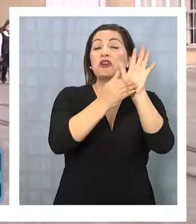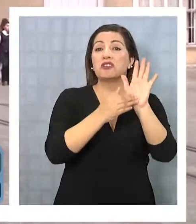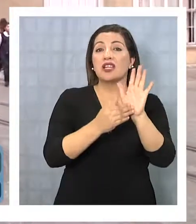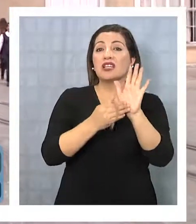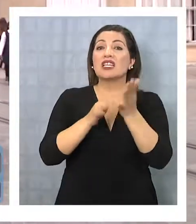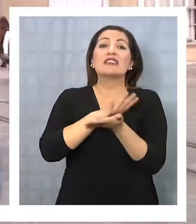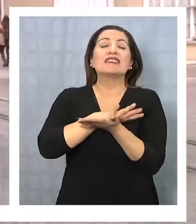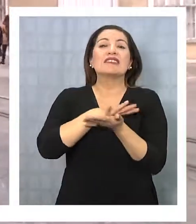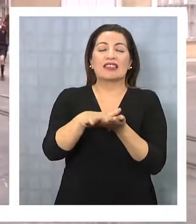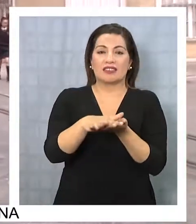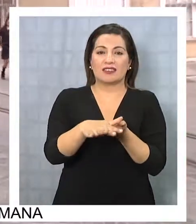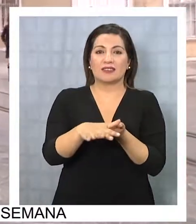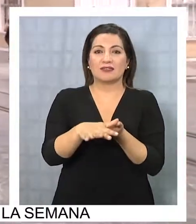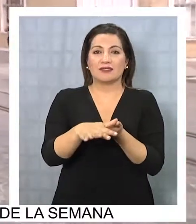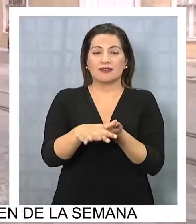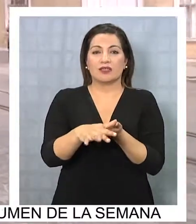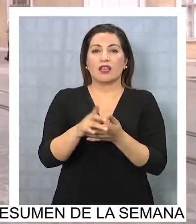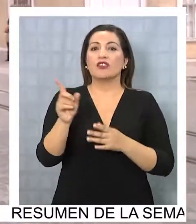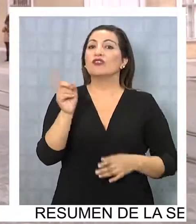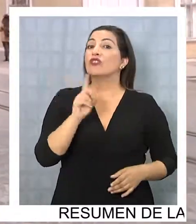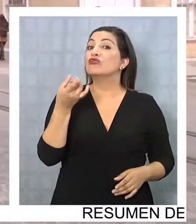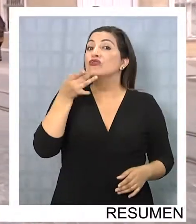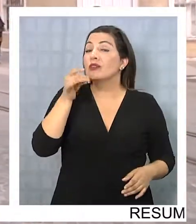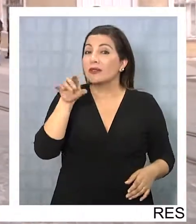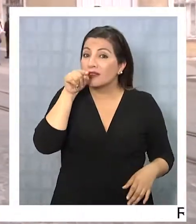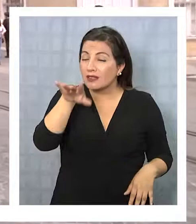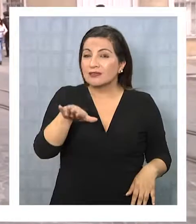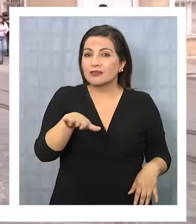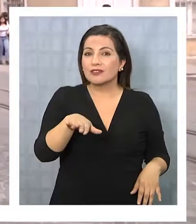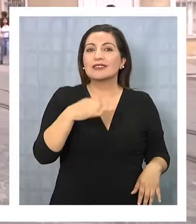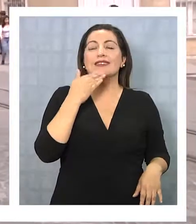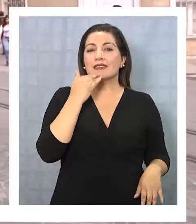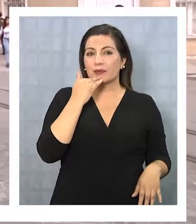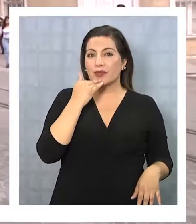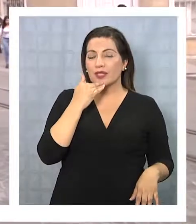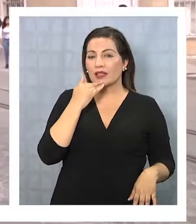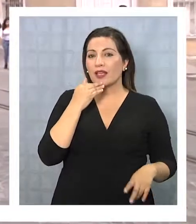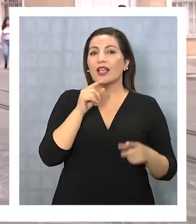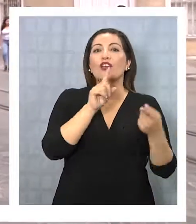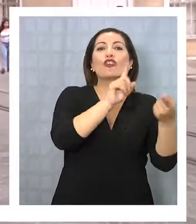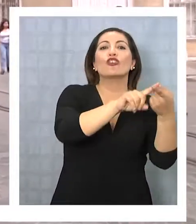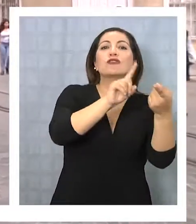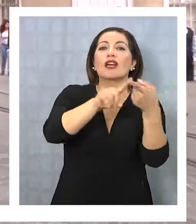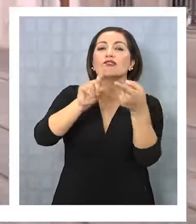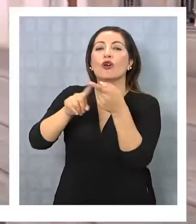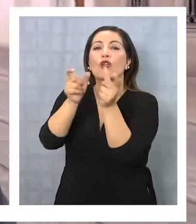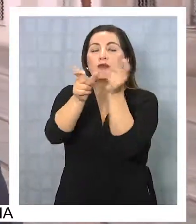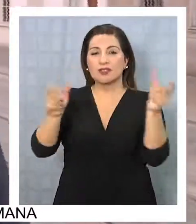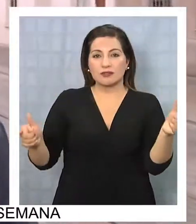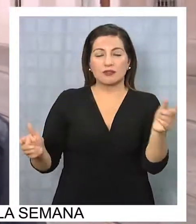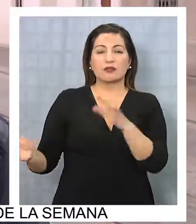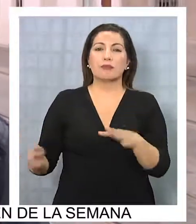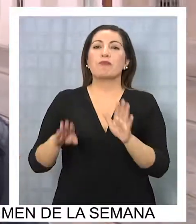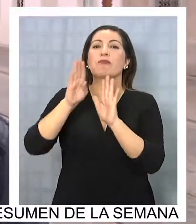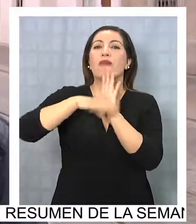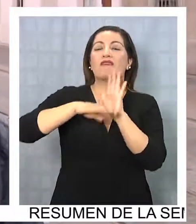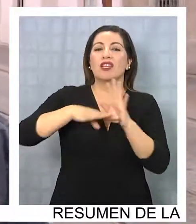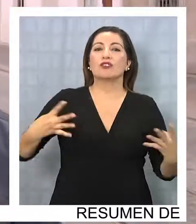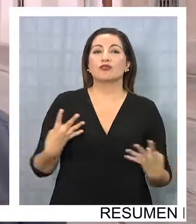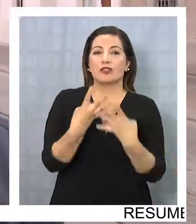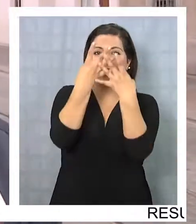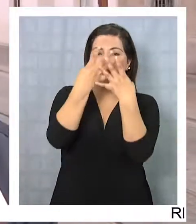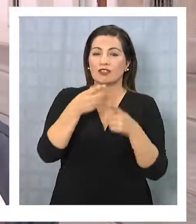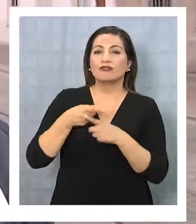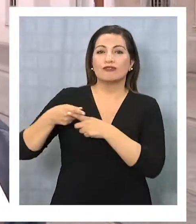porque ahí se pueden demostrar. Pero no basta con eso, sino que también basta, digamos, el contacto directo con la gente. Es mucho más barato una red social